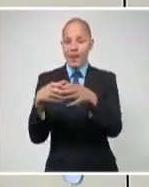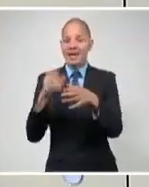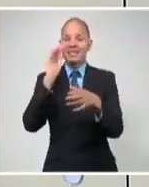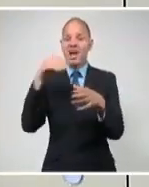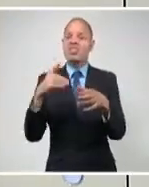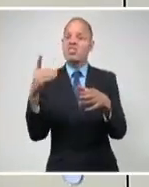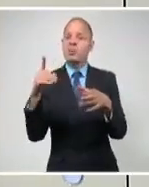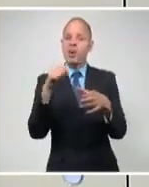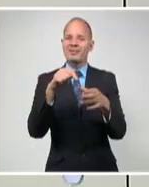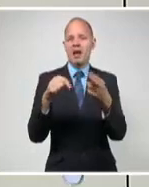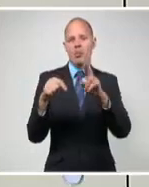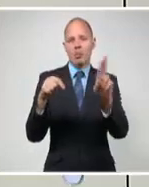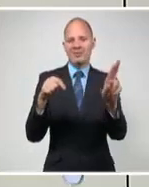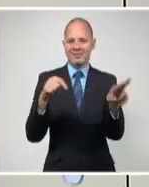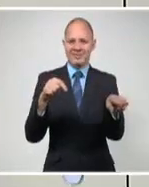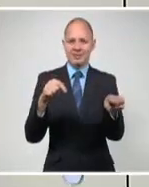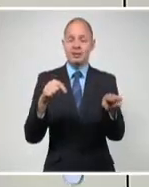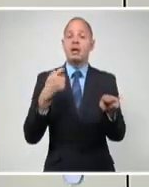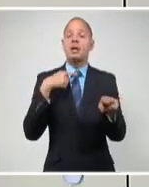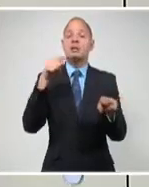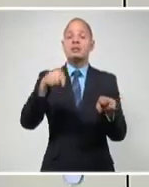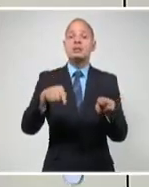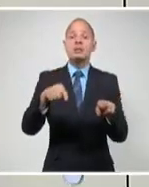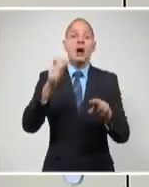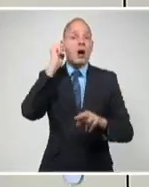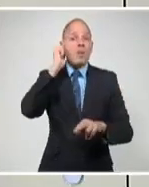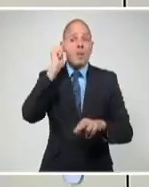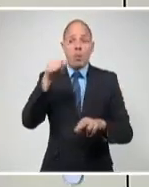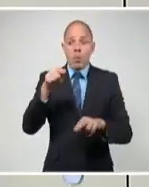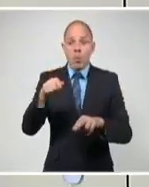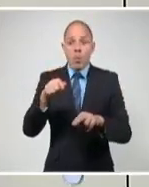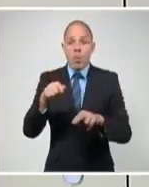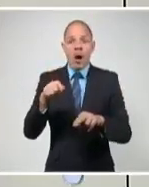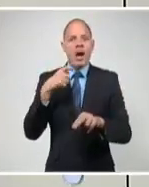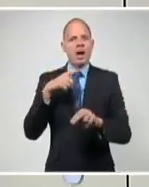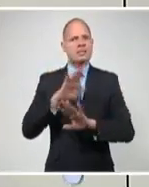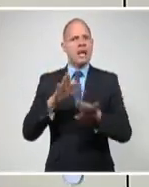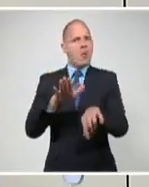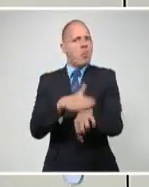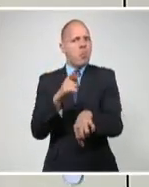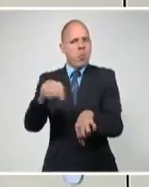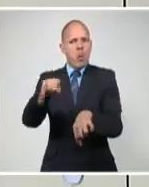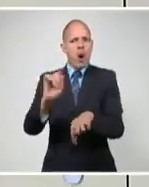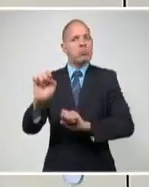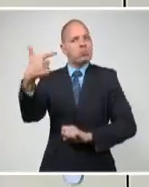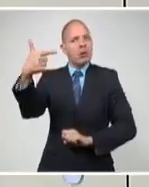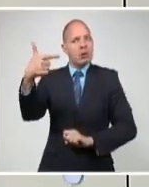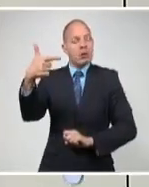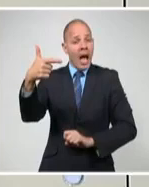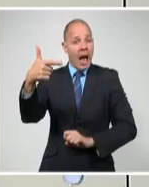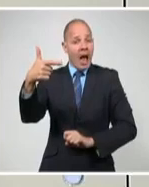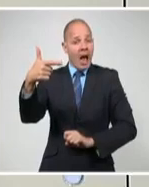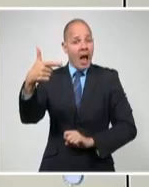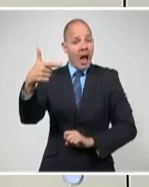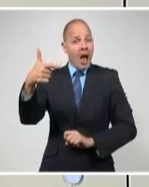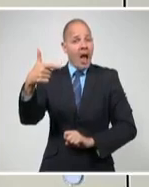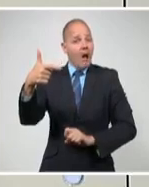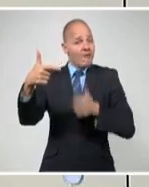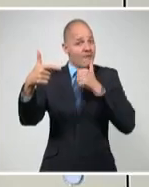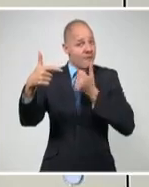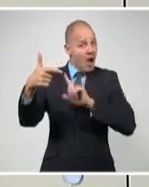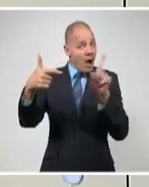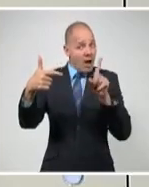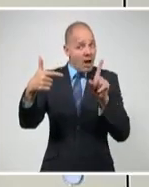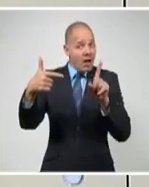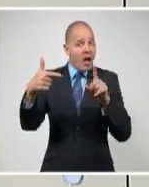indiscutible que una mujer no blanca llegue a ese alto cargo, sobre todo allí, ese país donde el racismo